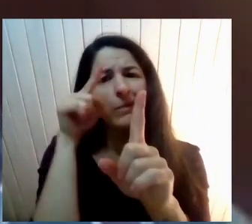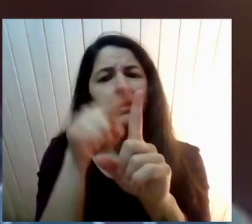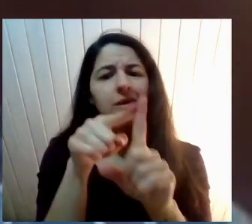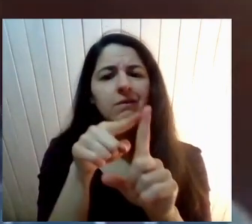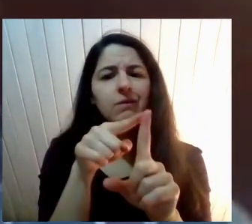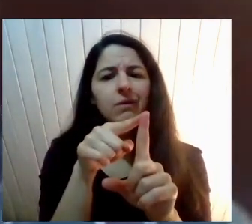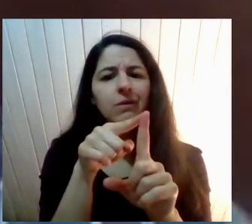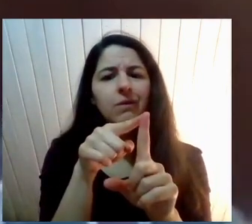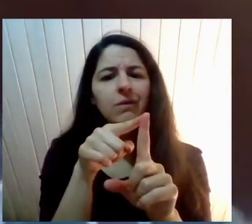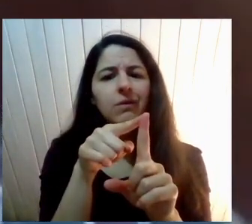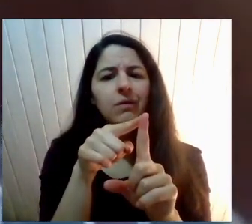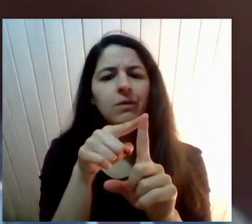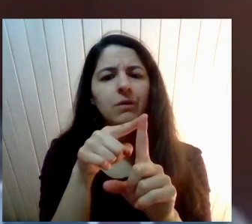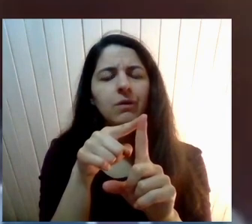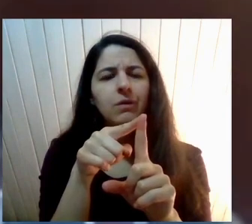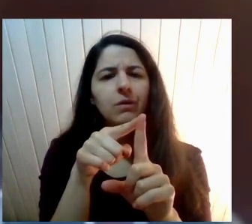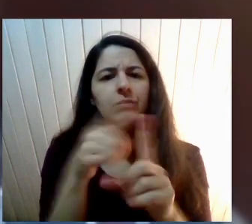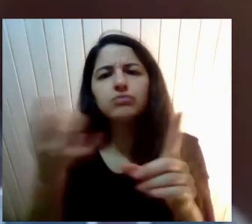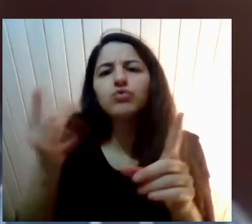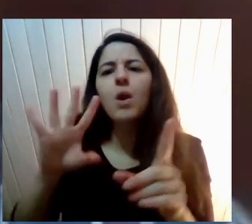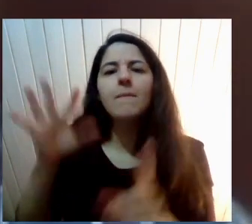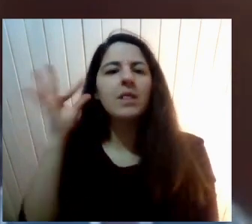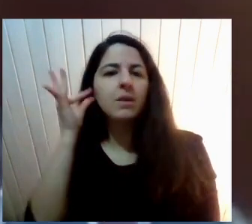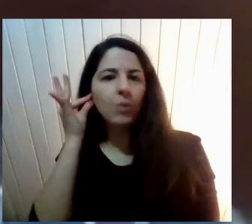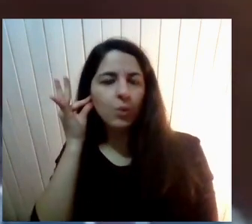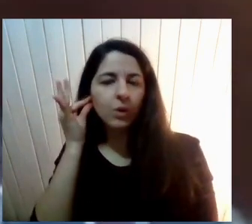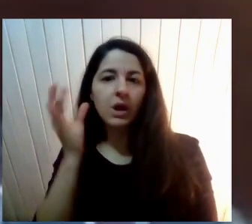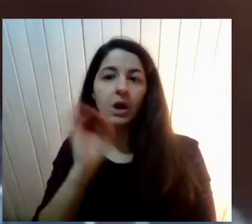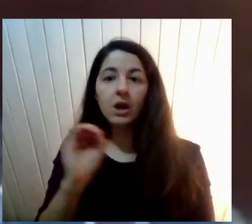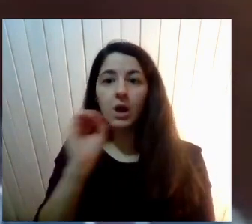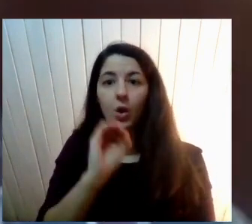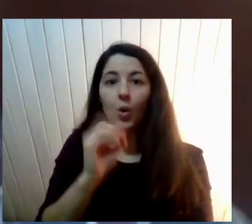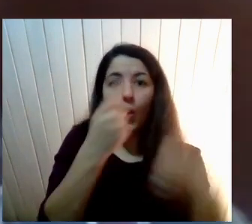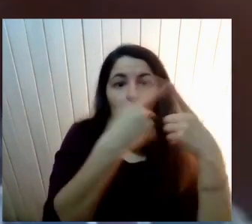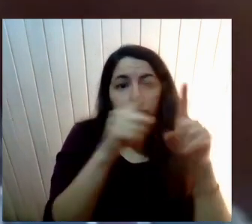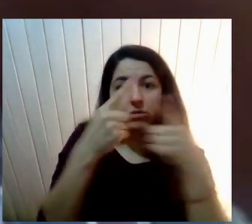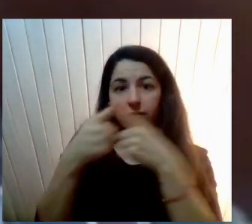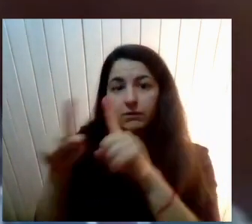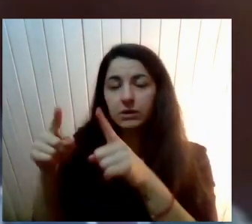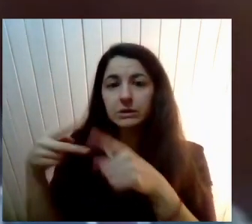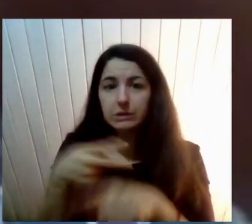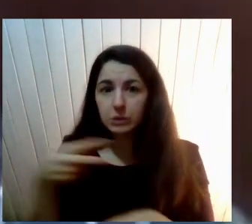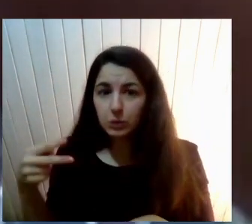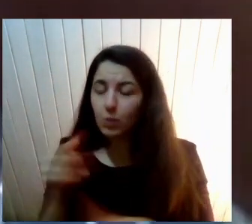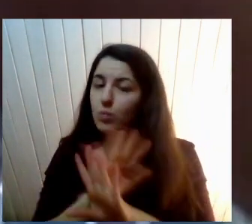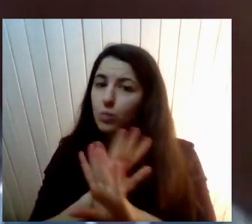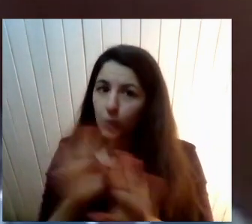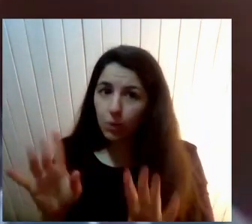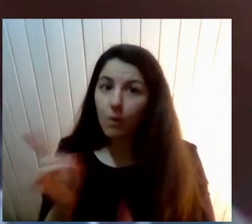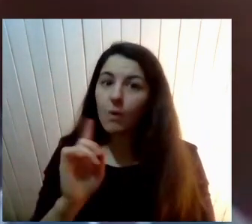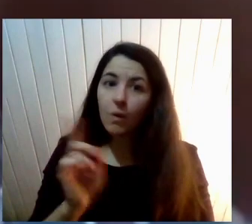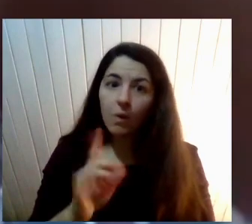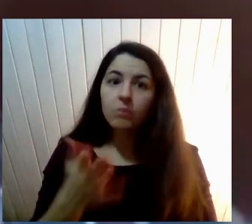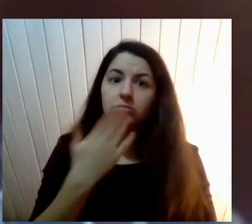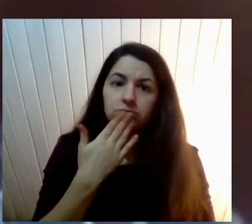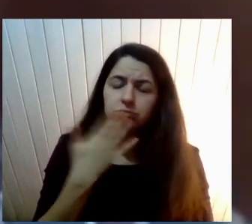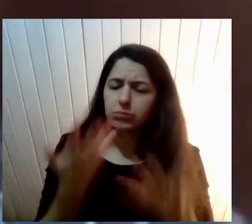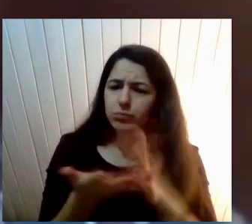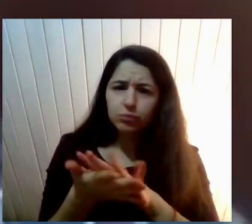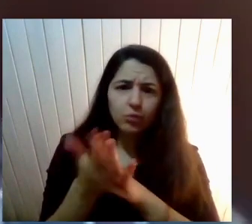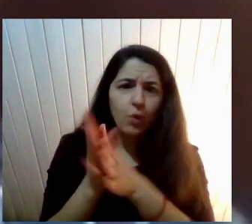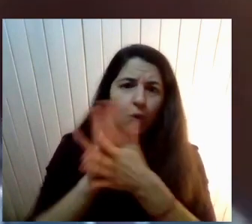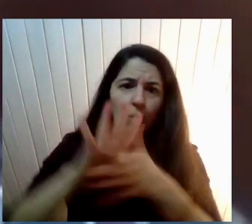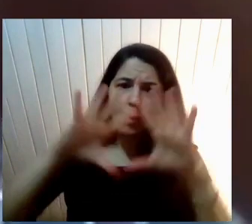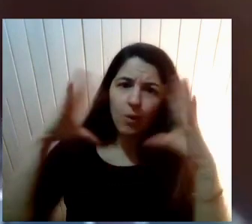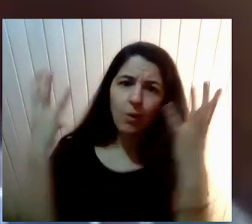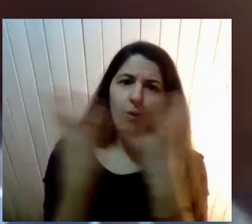digamos En cuanto mujeres O quienes formamos Parte de las disidencias Sexuales Asumamos esto Sino que se tiene Que transversalizar Con urgencia Como bien